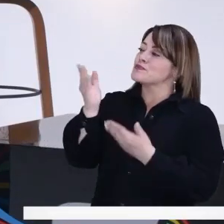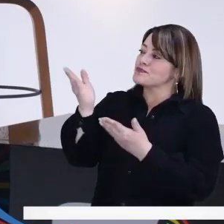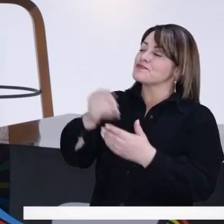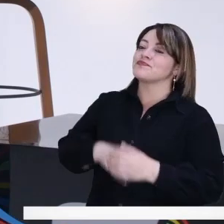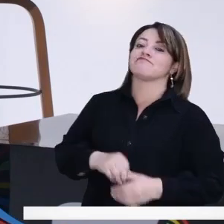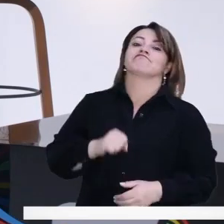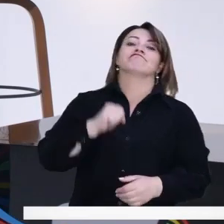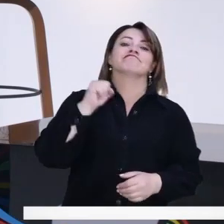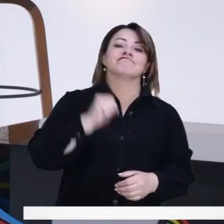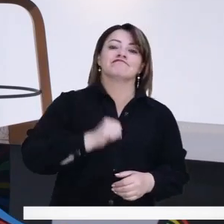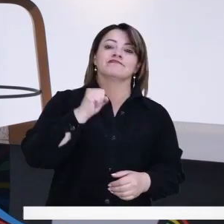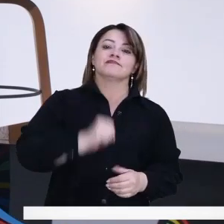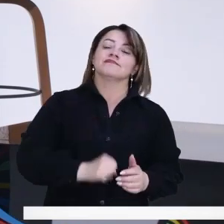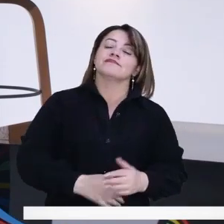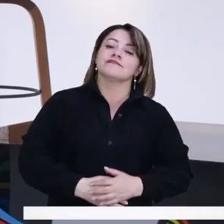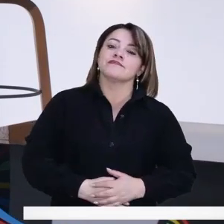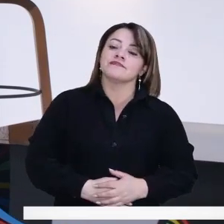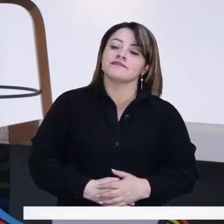opina? Sí.